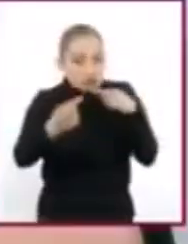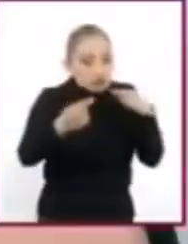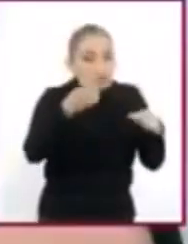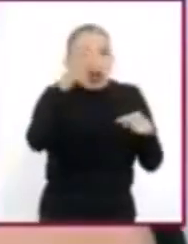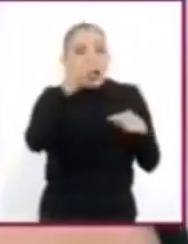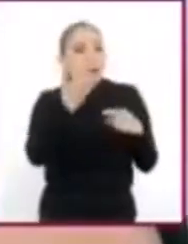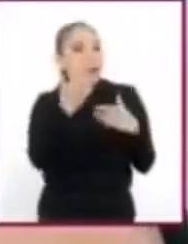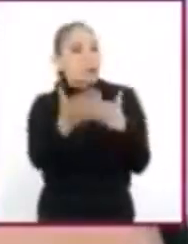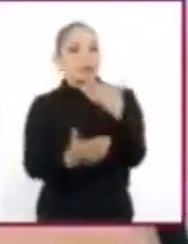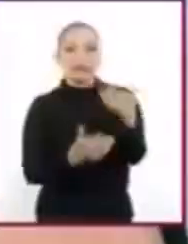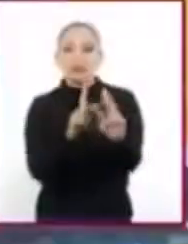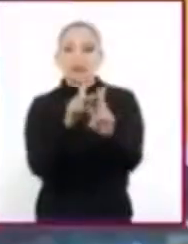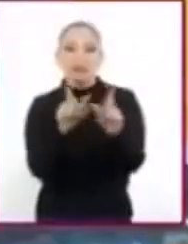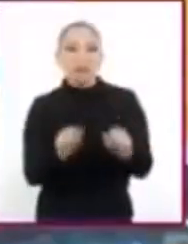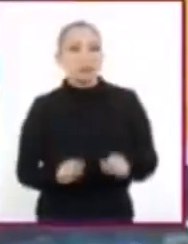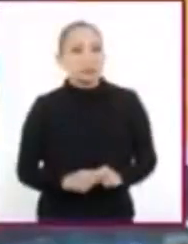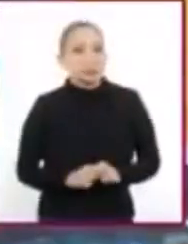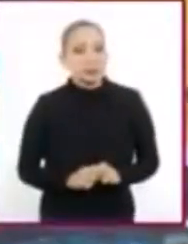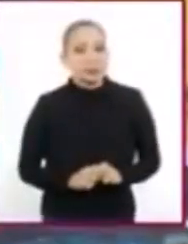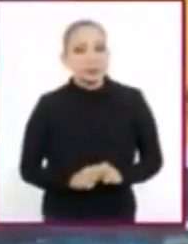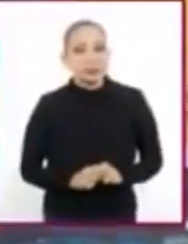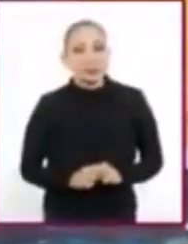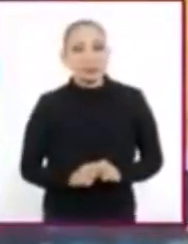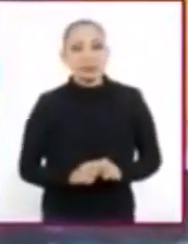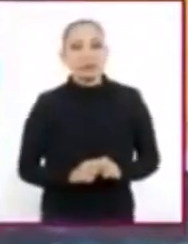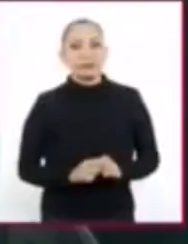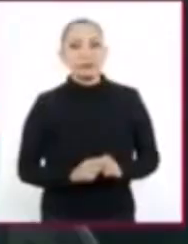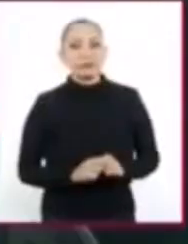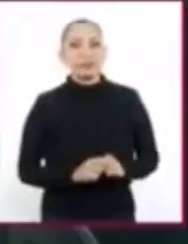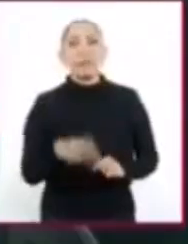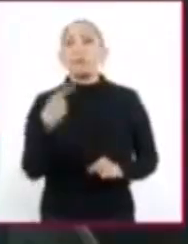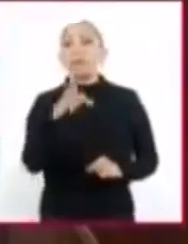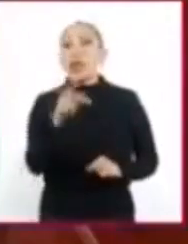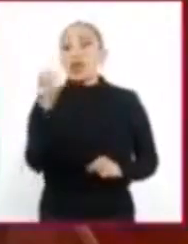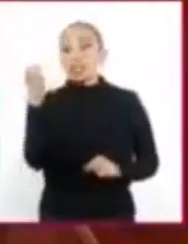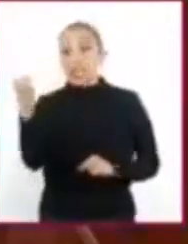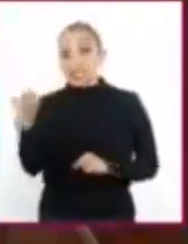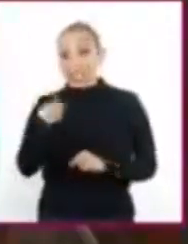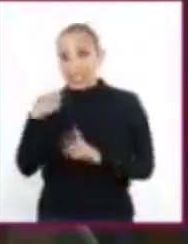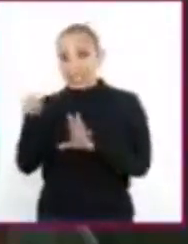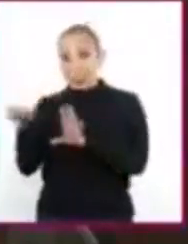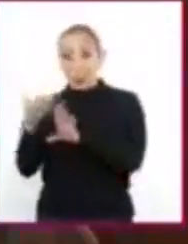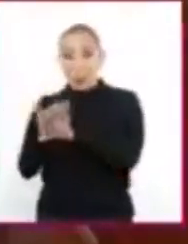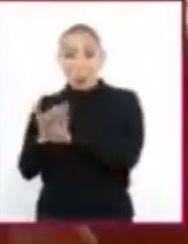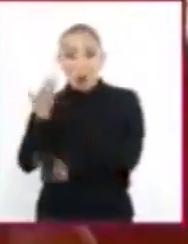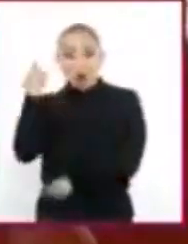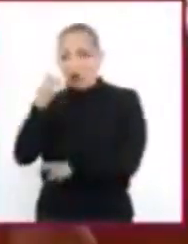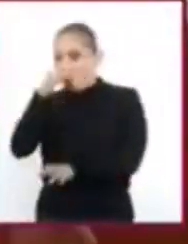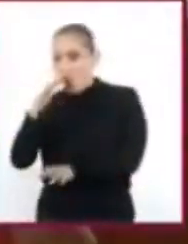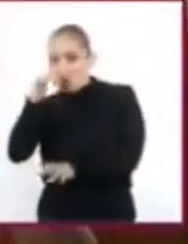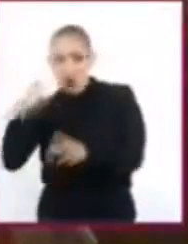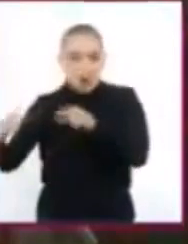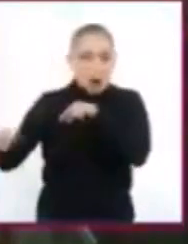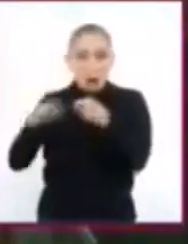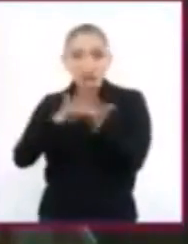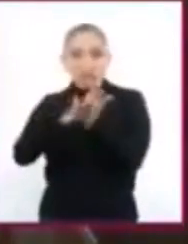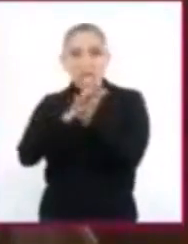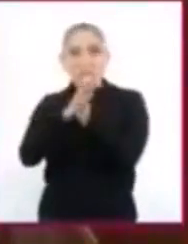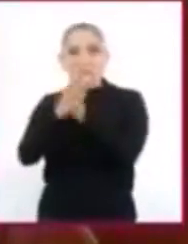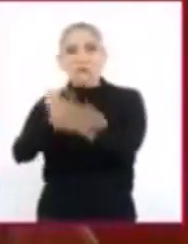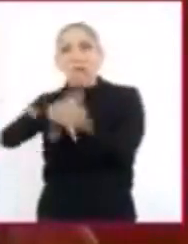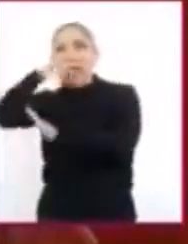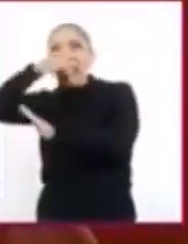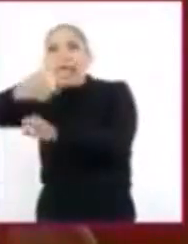desarrollará de forma pacífica. Pero si dichas estrategias son demasiado agresivas, suele transformarse en